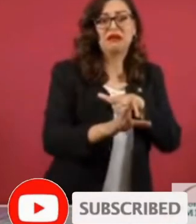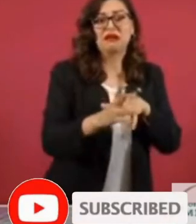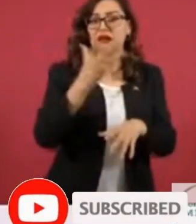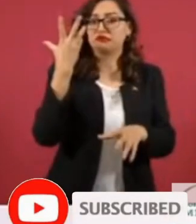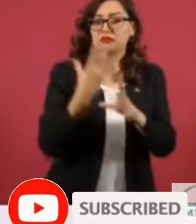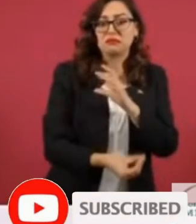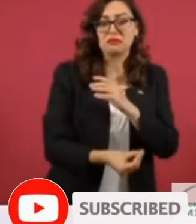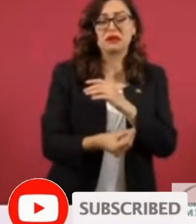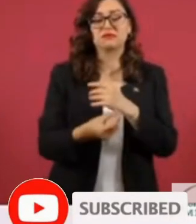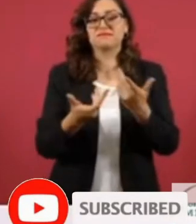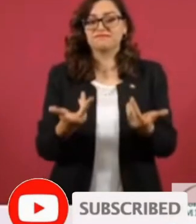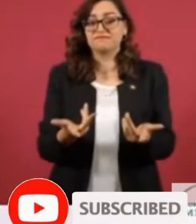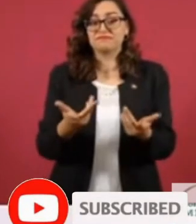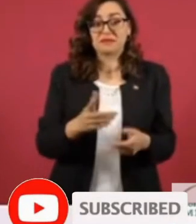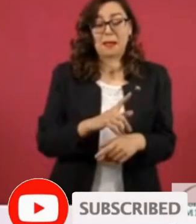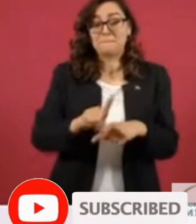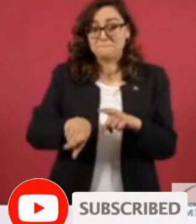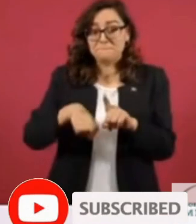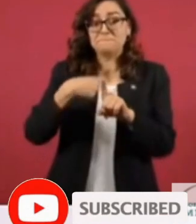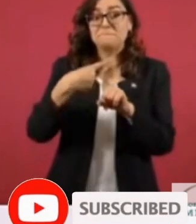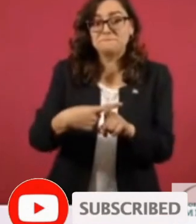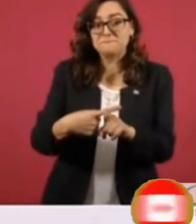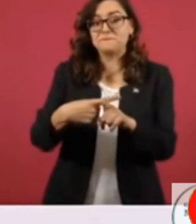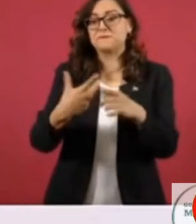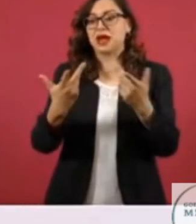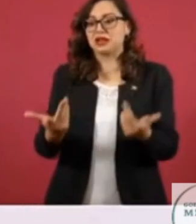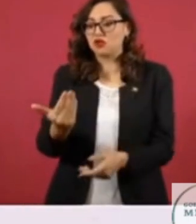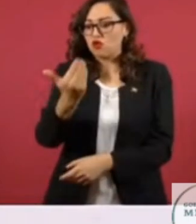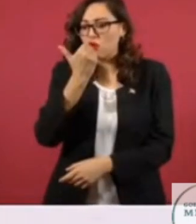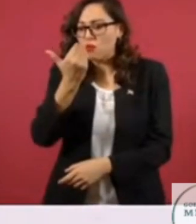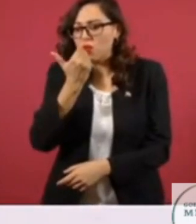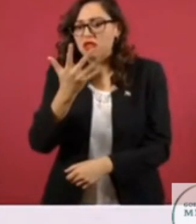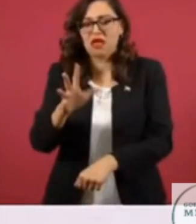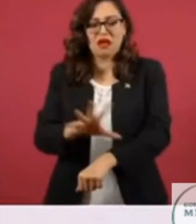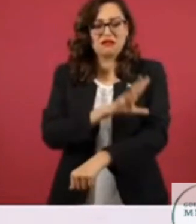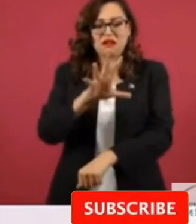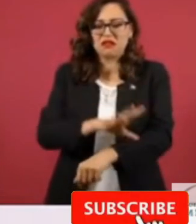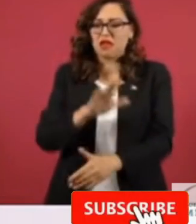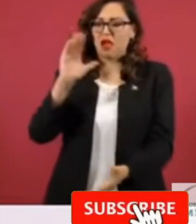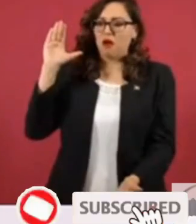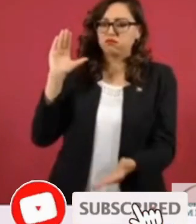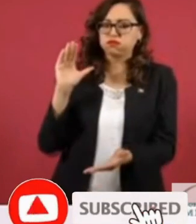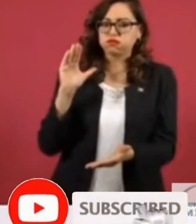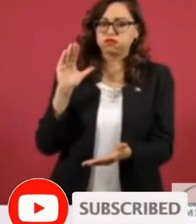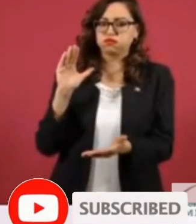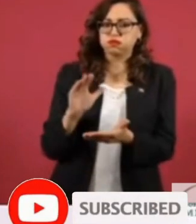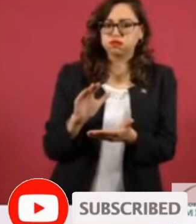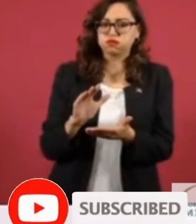desabasto de alimentos y de energía y para impulsar la inflación mundial.